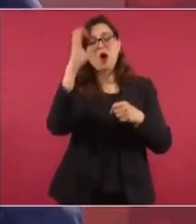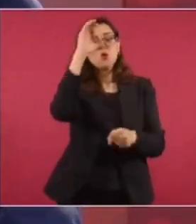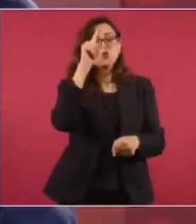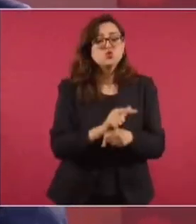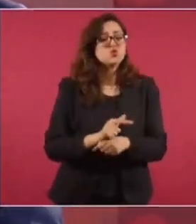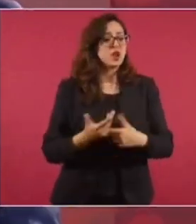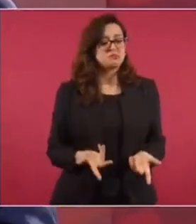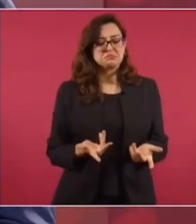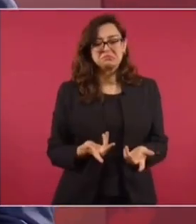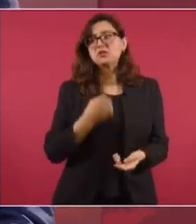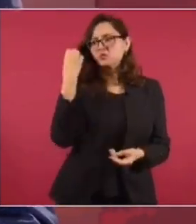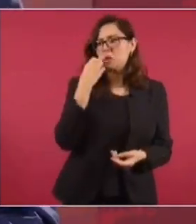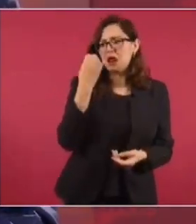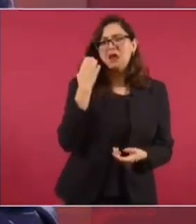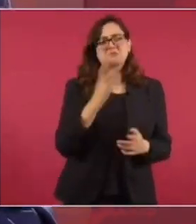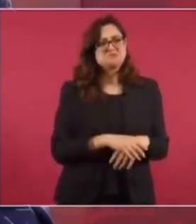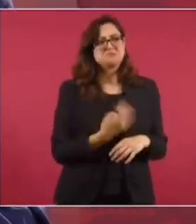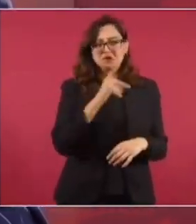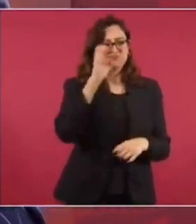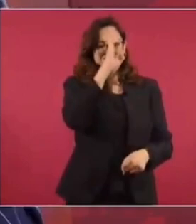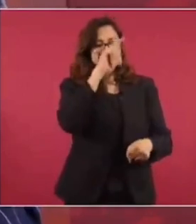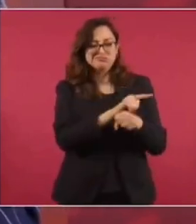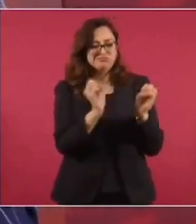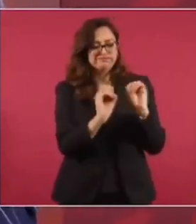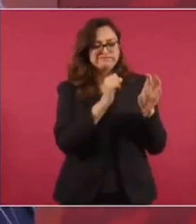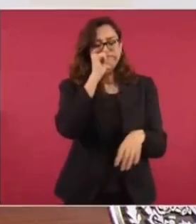Eso puede ser educación, pero no cultura.